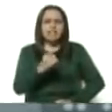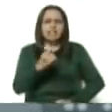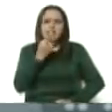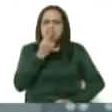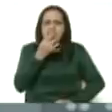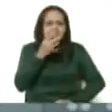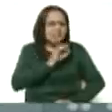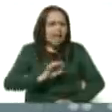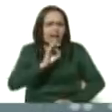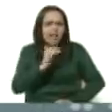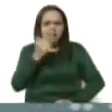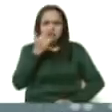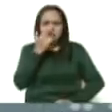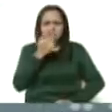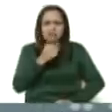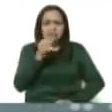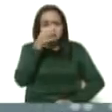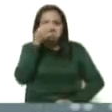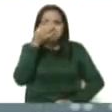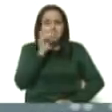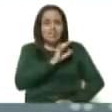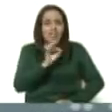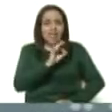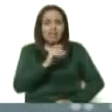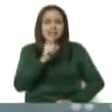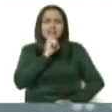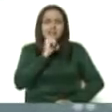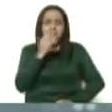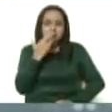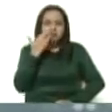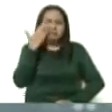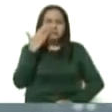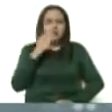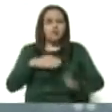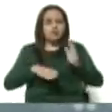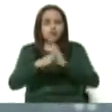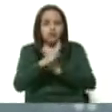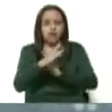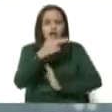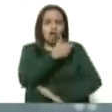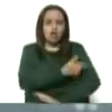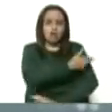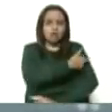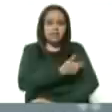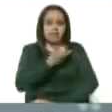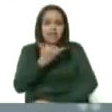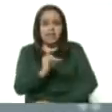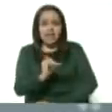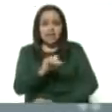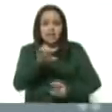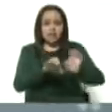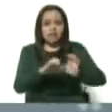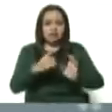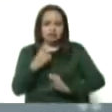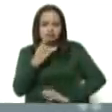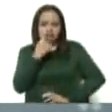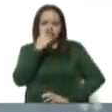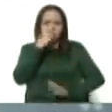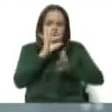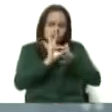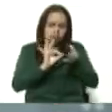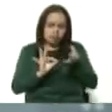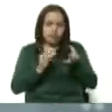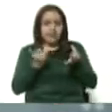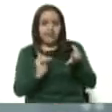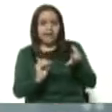dificultad para respirar, acudió al hospital de Mauroa y allí se le hizo prueba molecular, la llamada PCR y